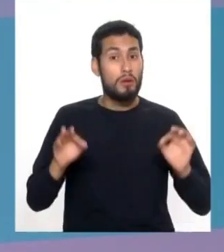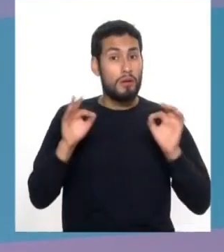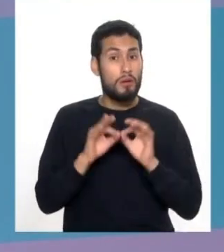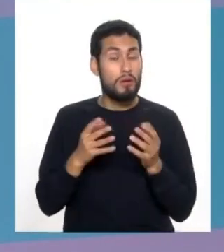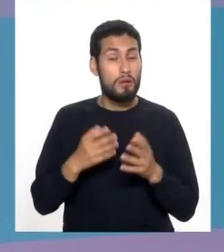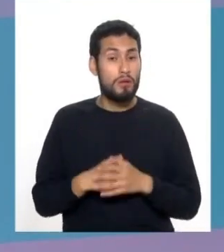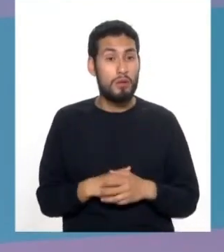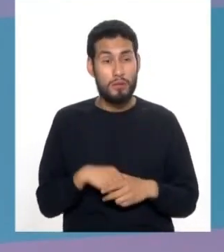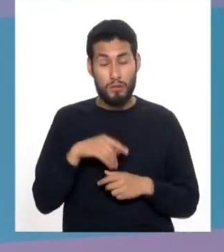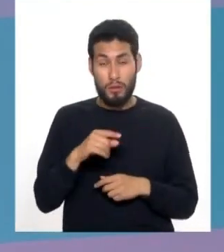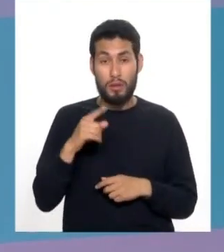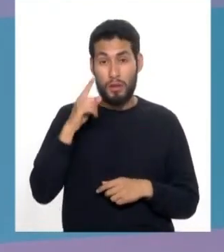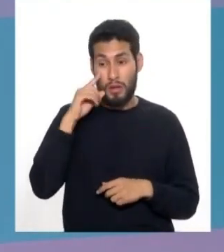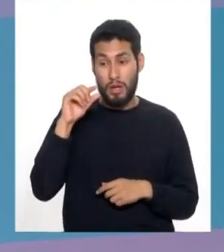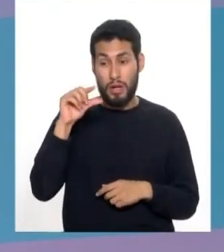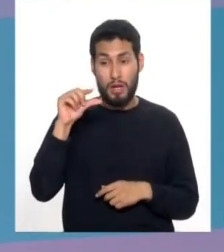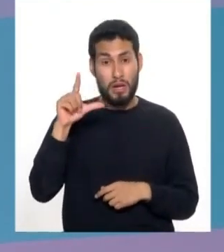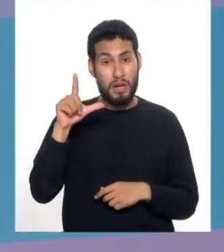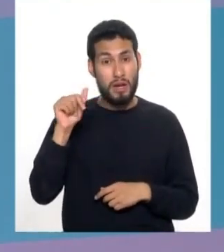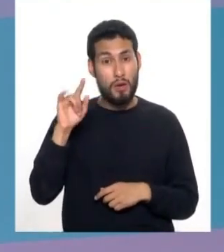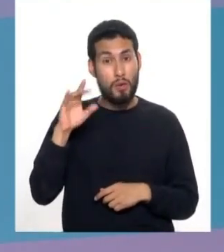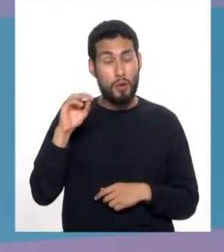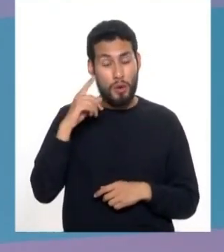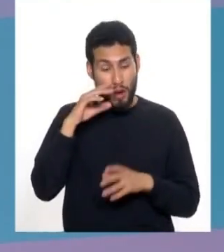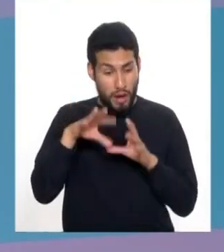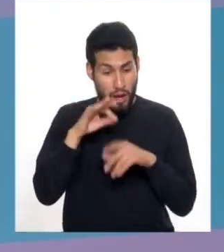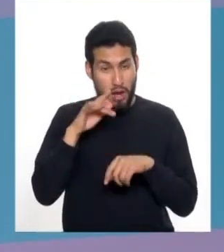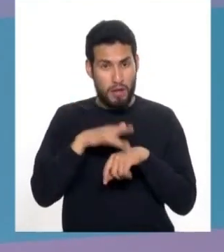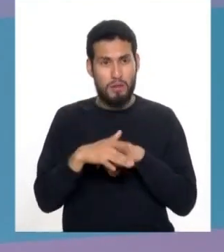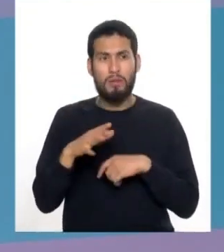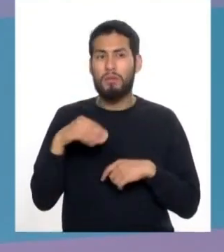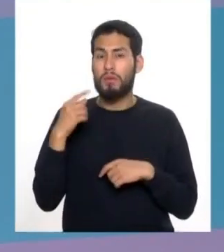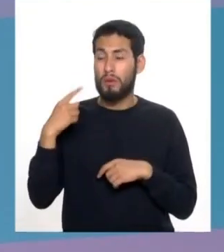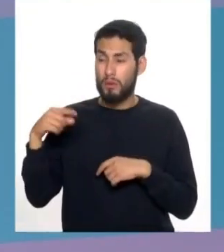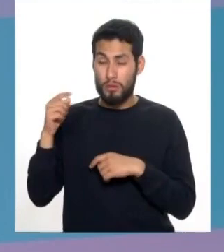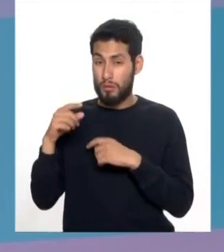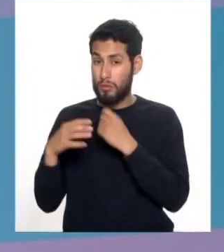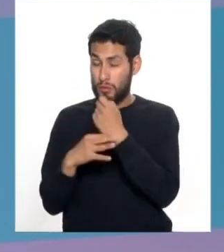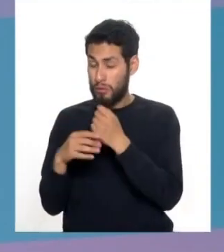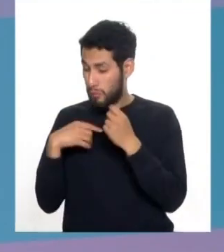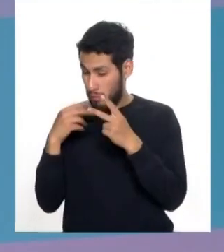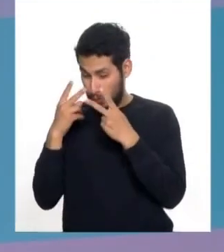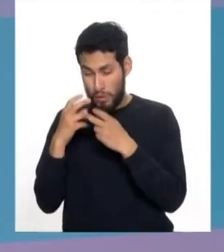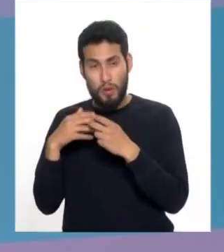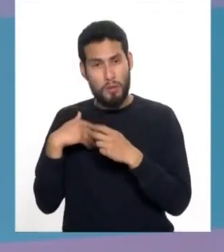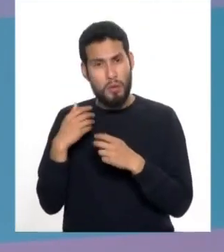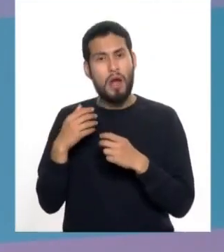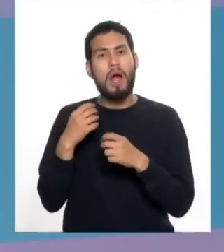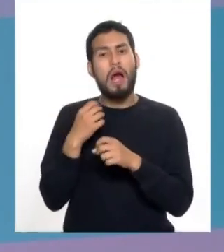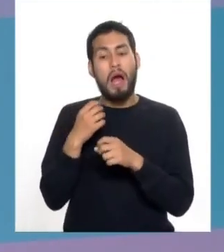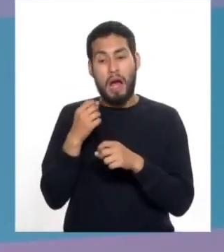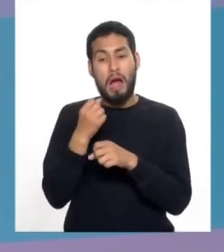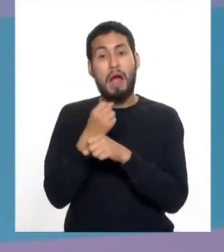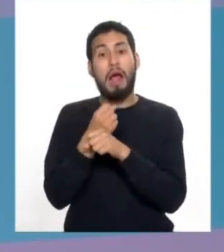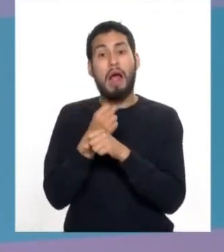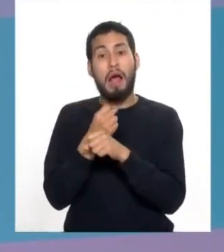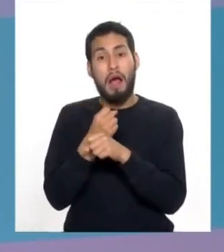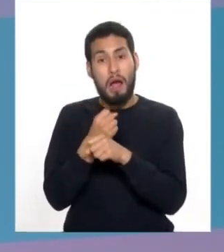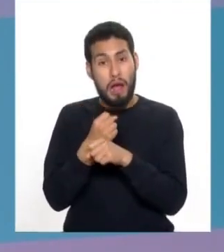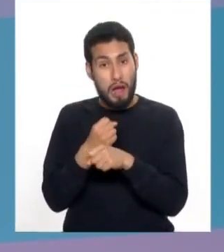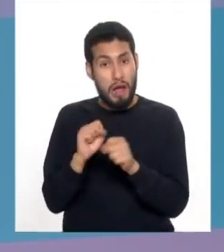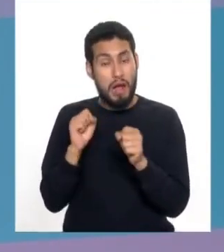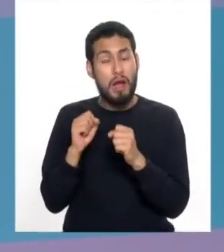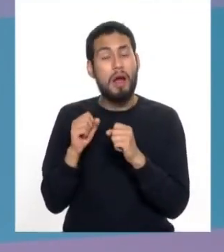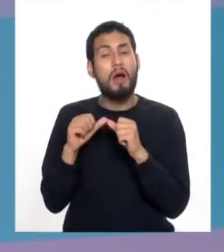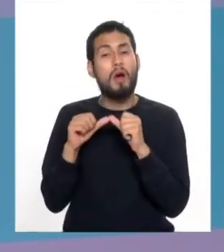detectar el glaucoma a tiempo porque los oftalmólogos podemos preservar la visión que encontramos, no la que se perdió. No